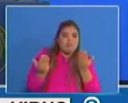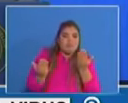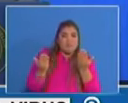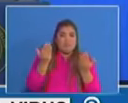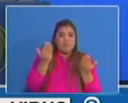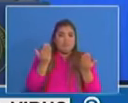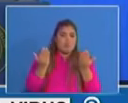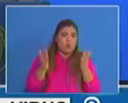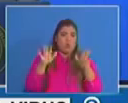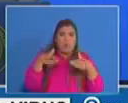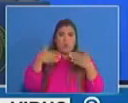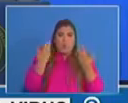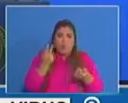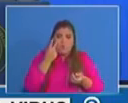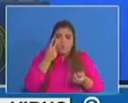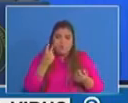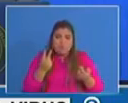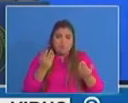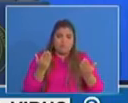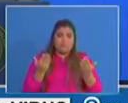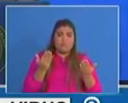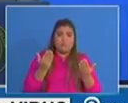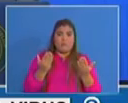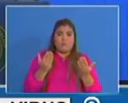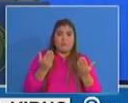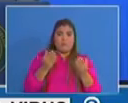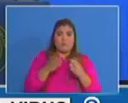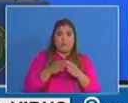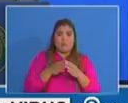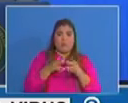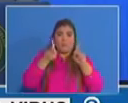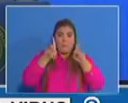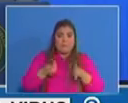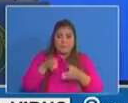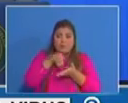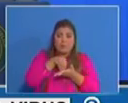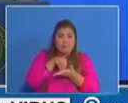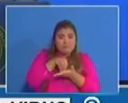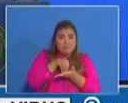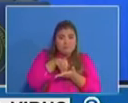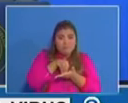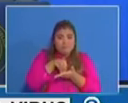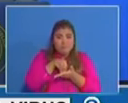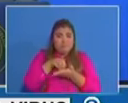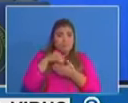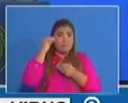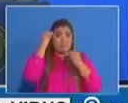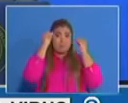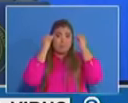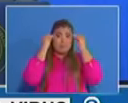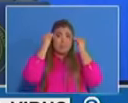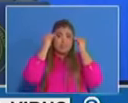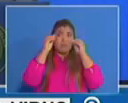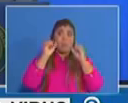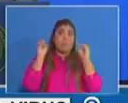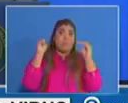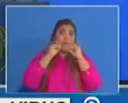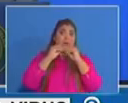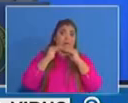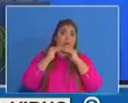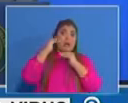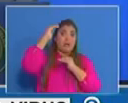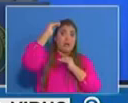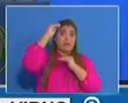ese espacio que tenemos de incertidumbre y sugiere que puede estar un poco más arriba como un poco más